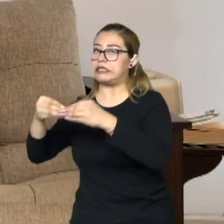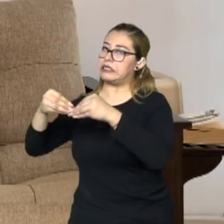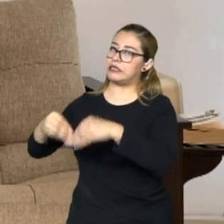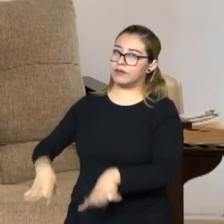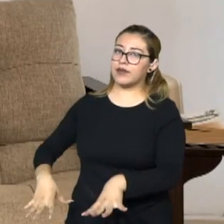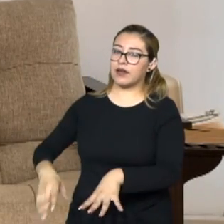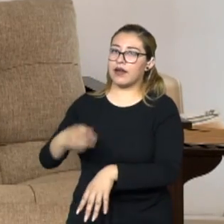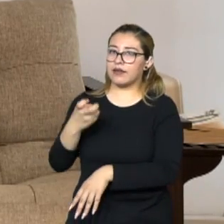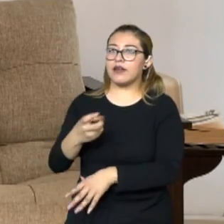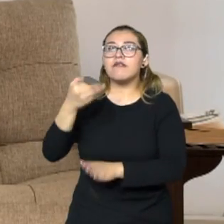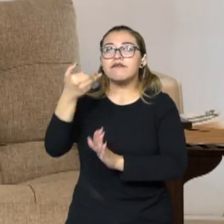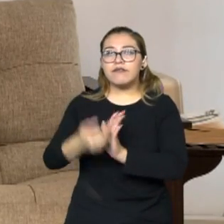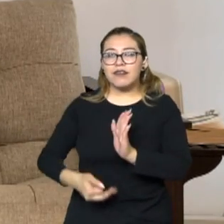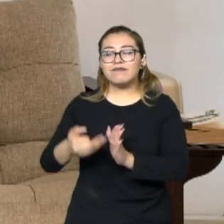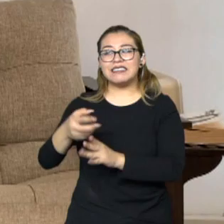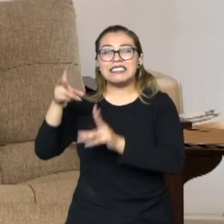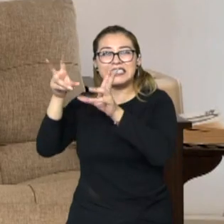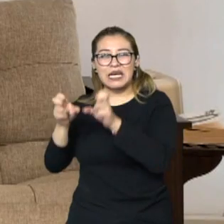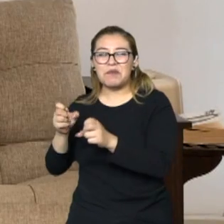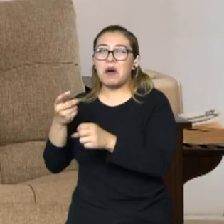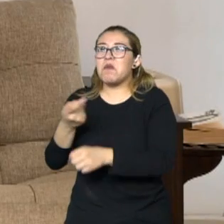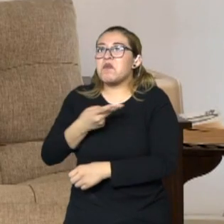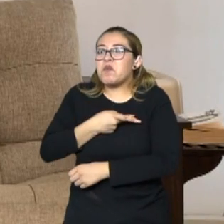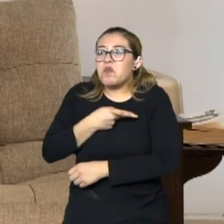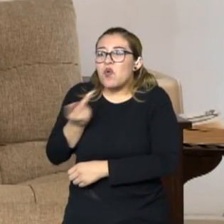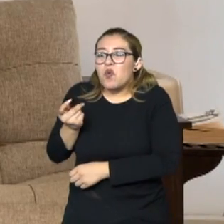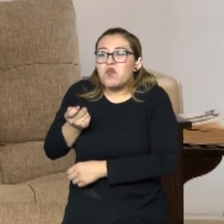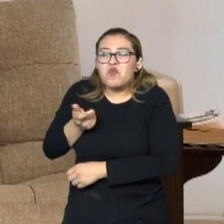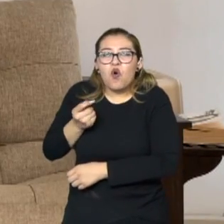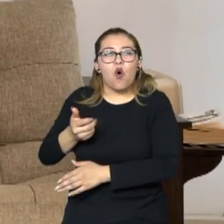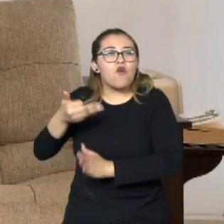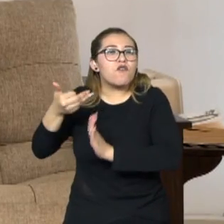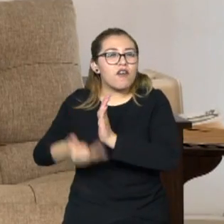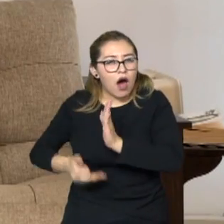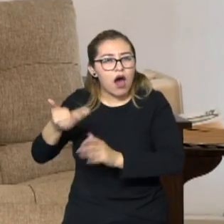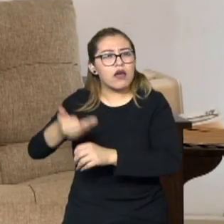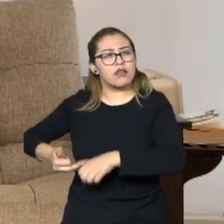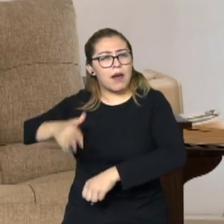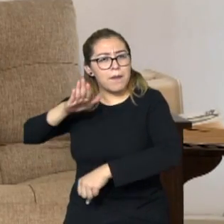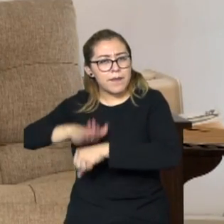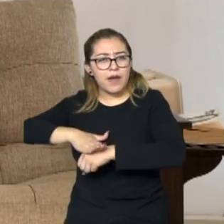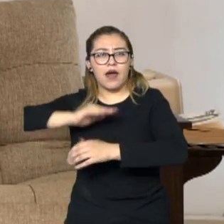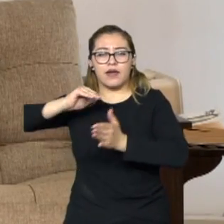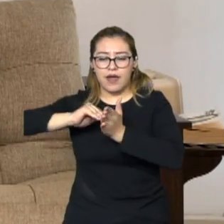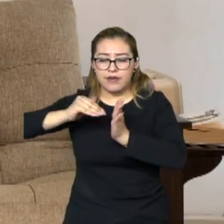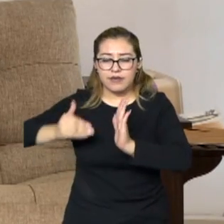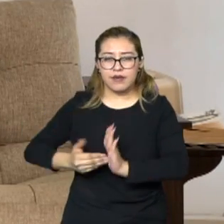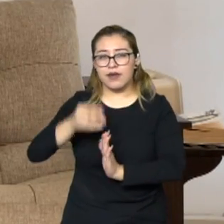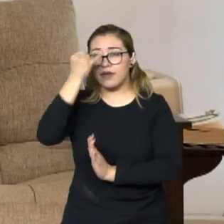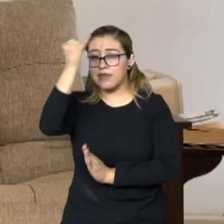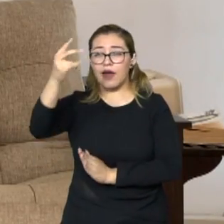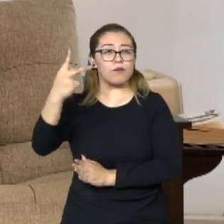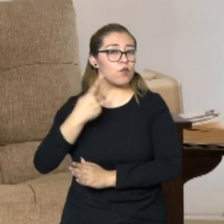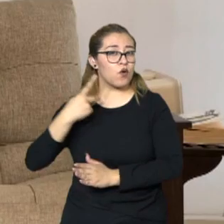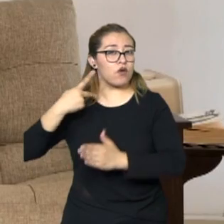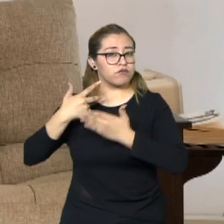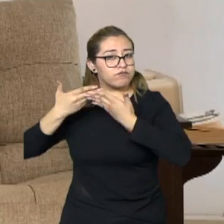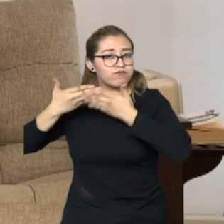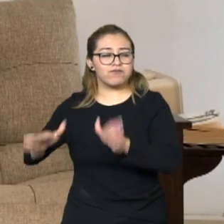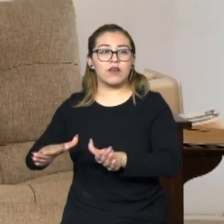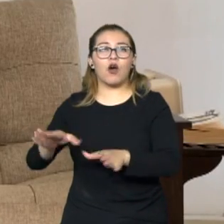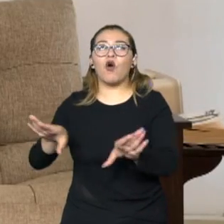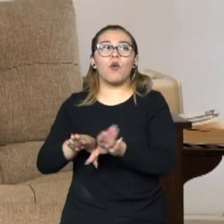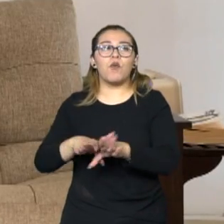Siguen siendo un tema marginado en la estrategia de las políticas porque de hecho no hay